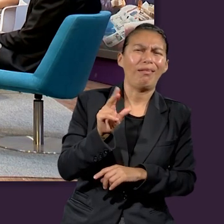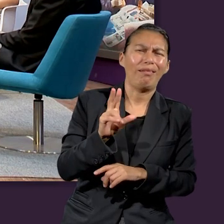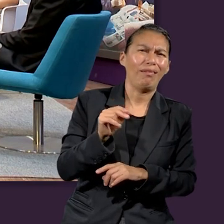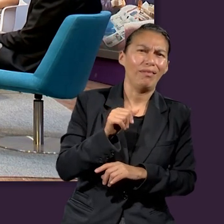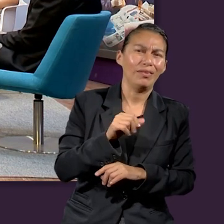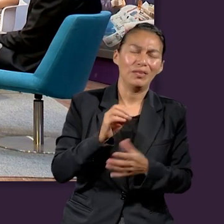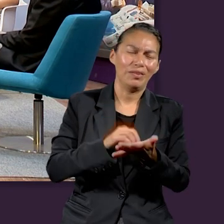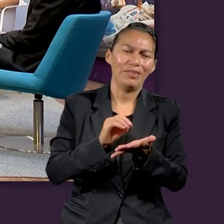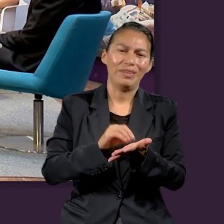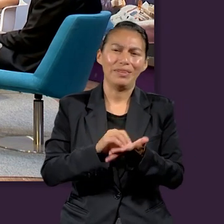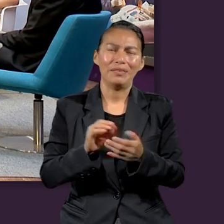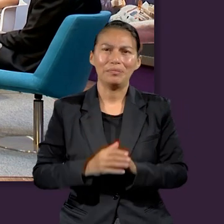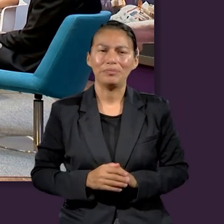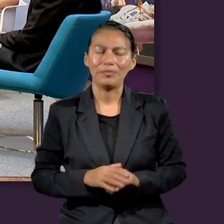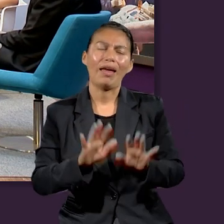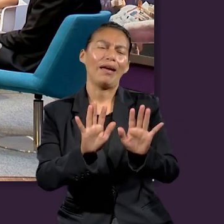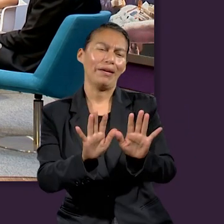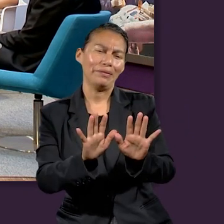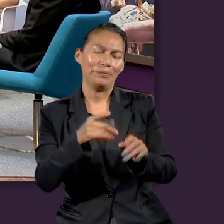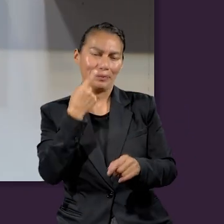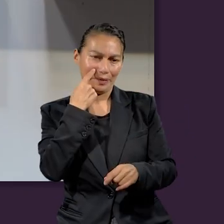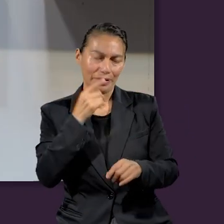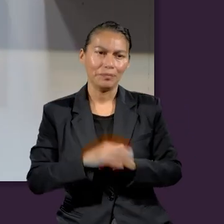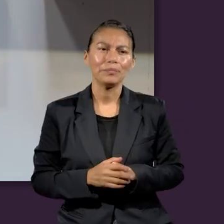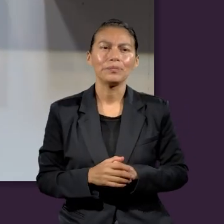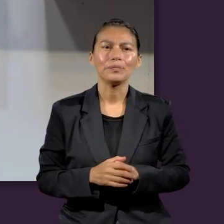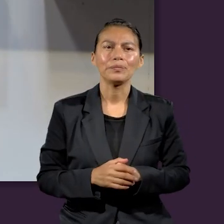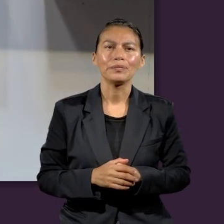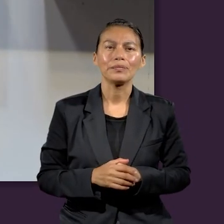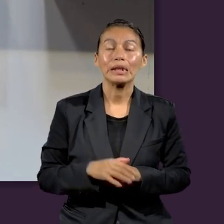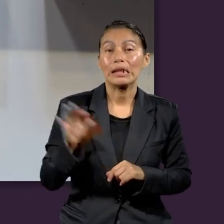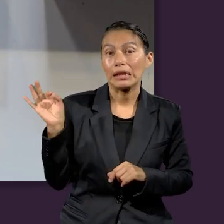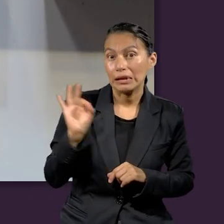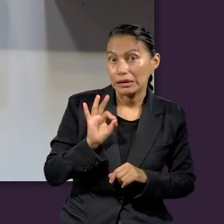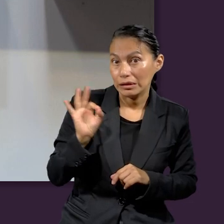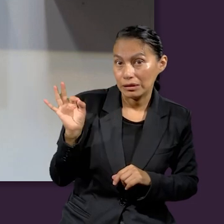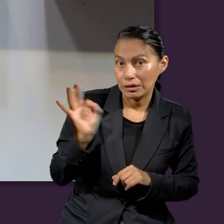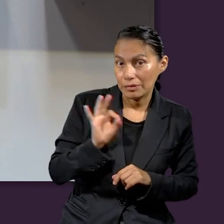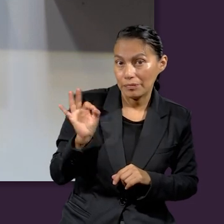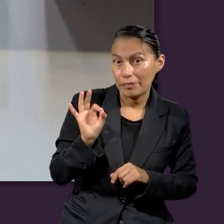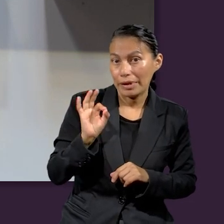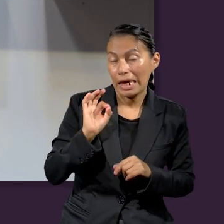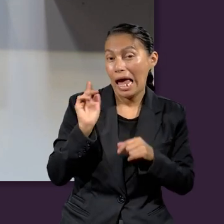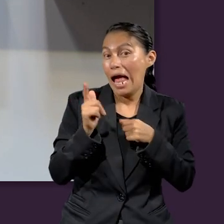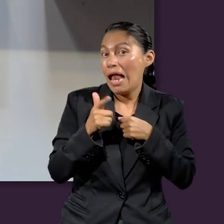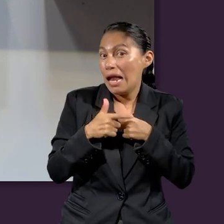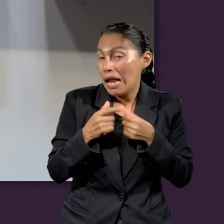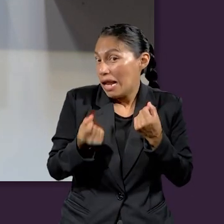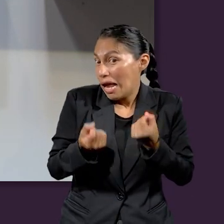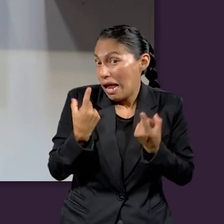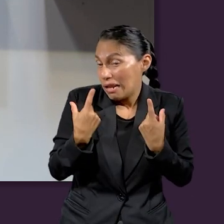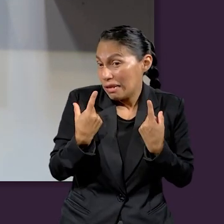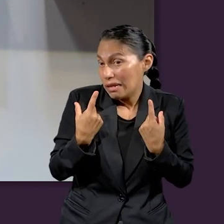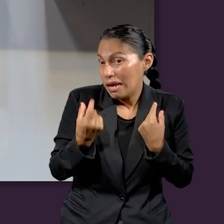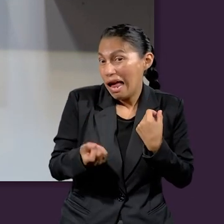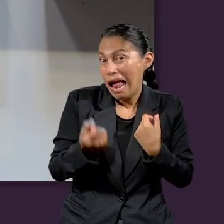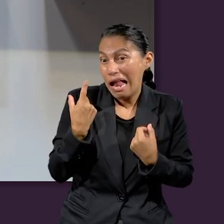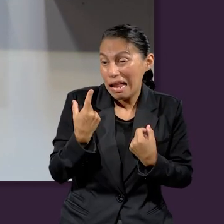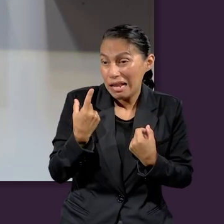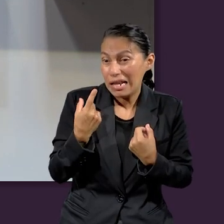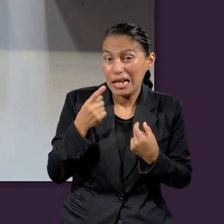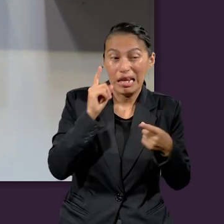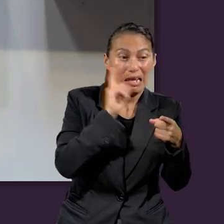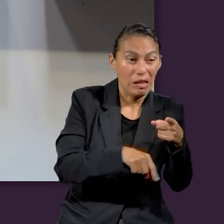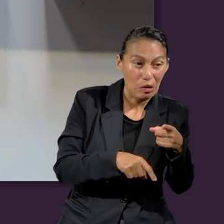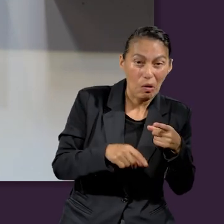No, todavía no. Pero les voy a poner este escenario. ¿Qué tal que alguien violentó sus derechos?